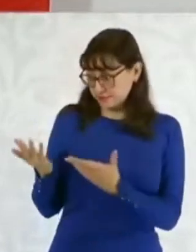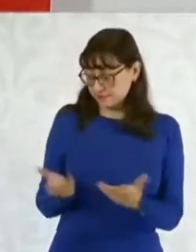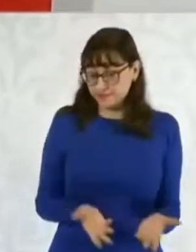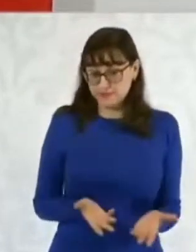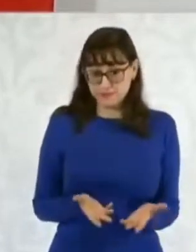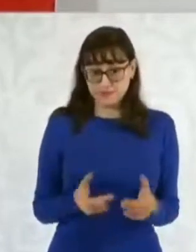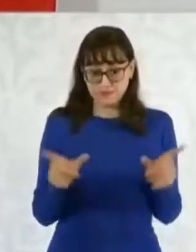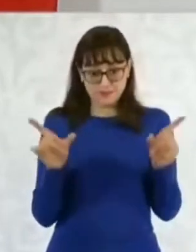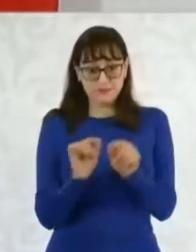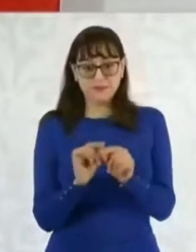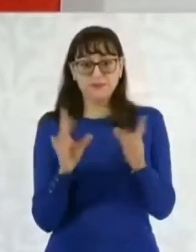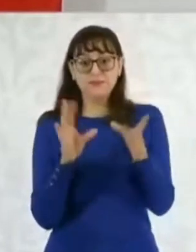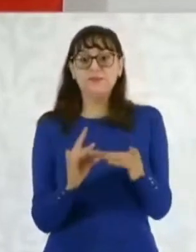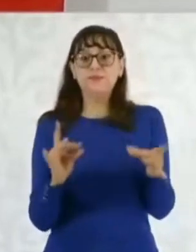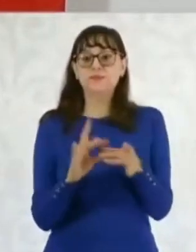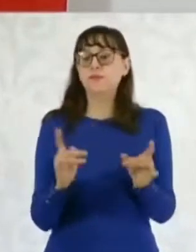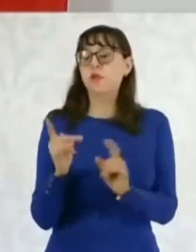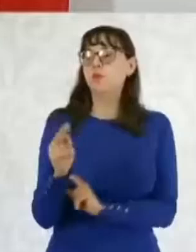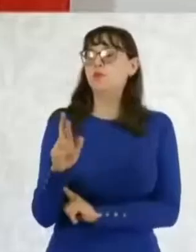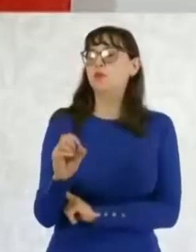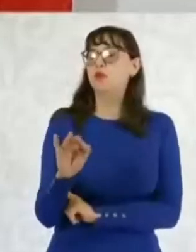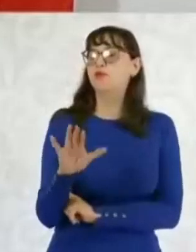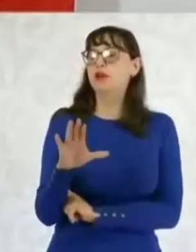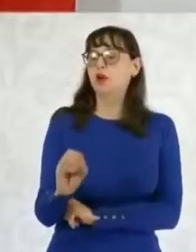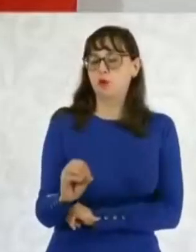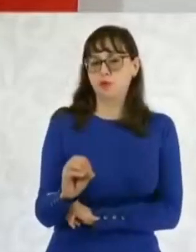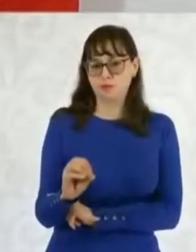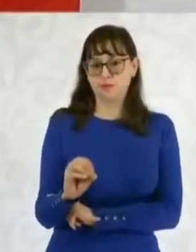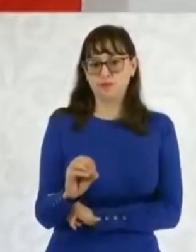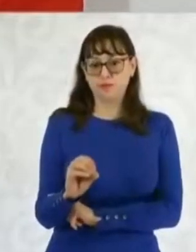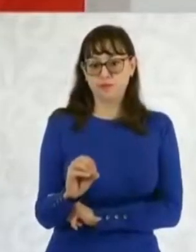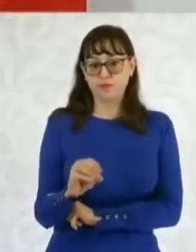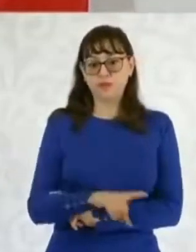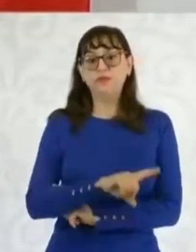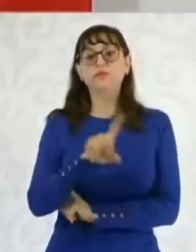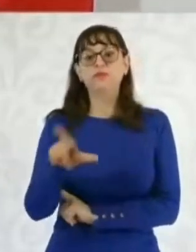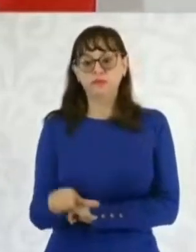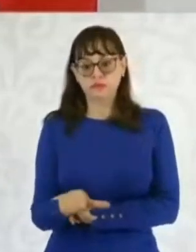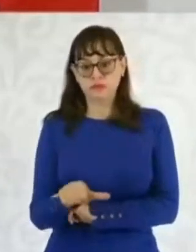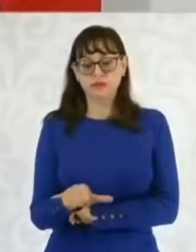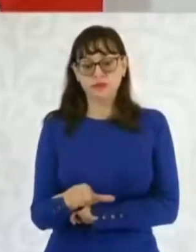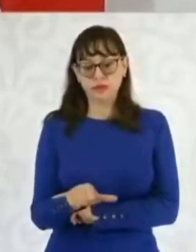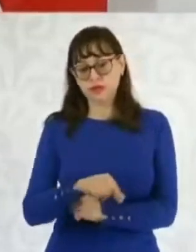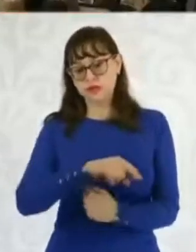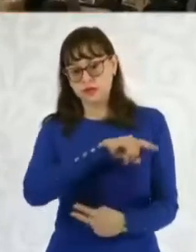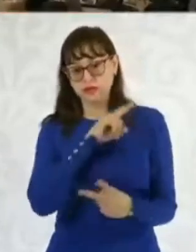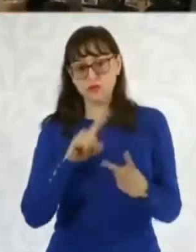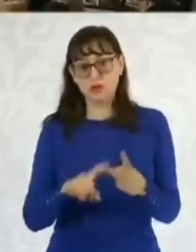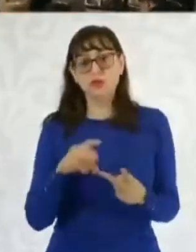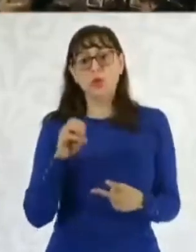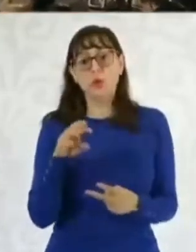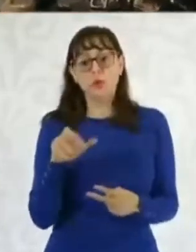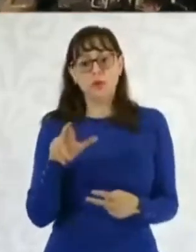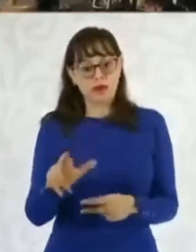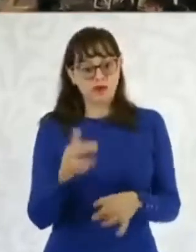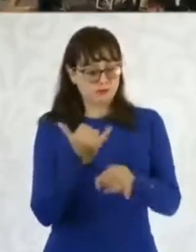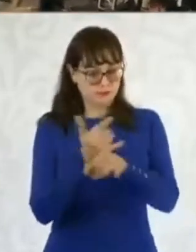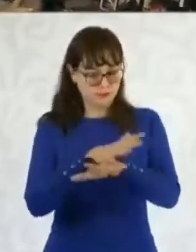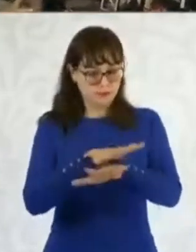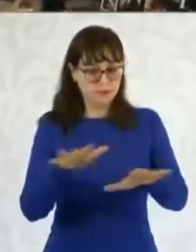la breve presentación de Profeco y después Omar García Harfuch dará la información.